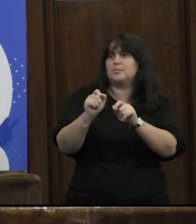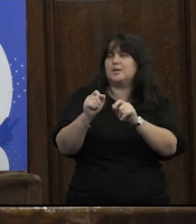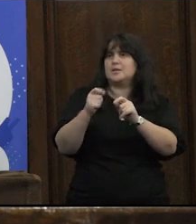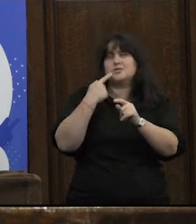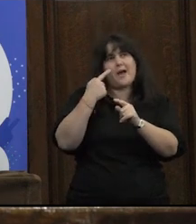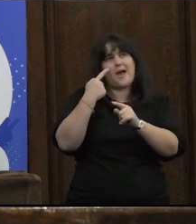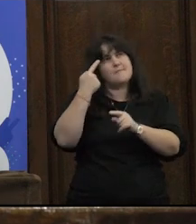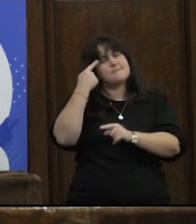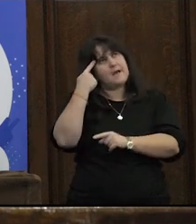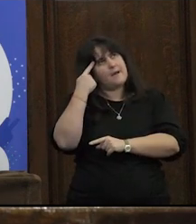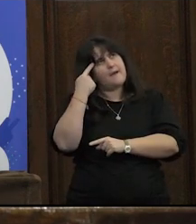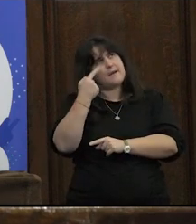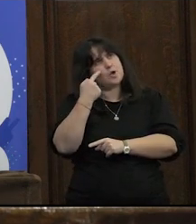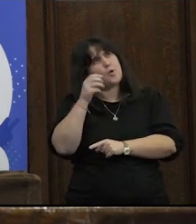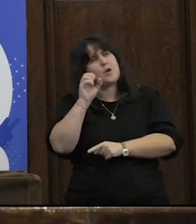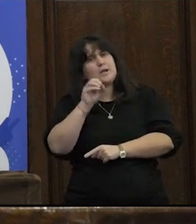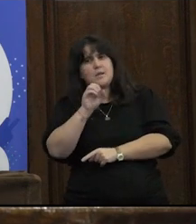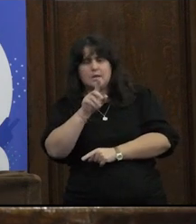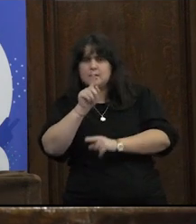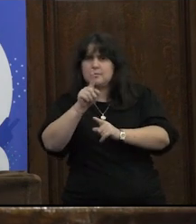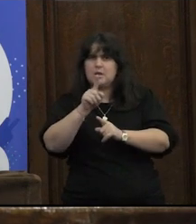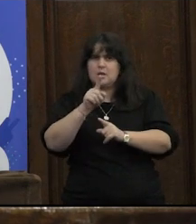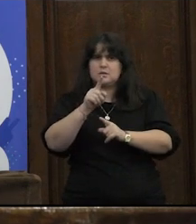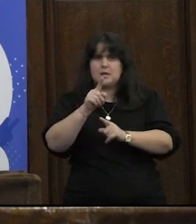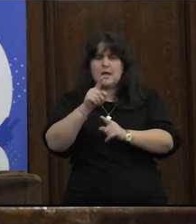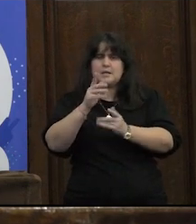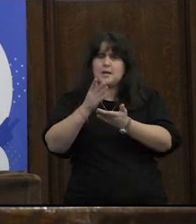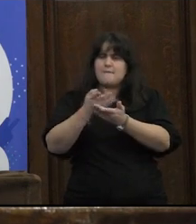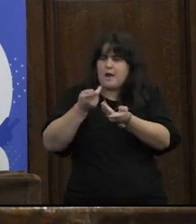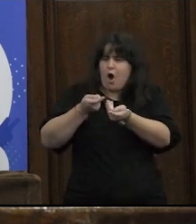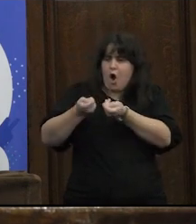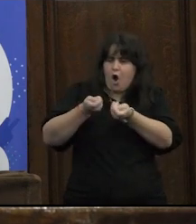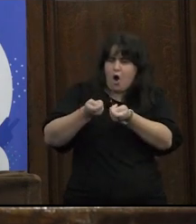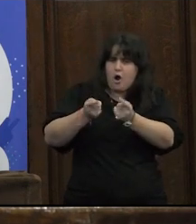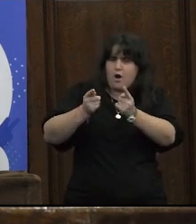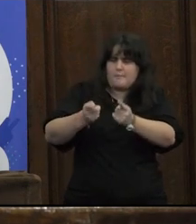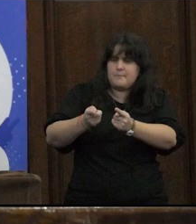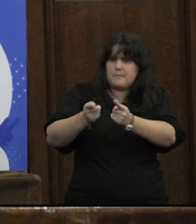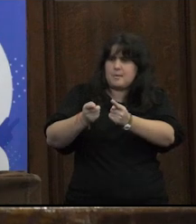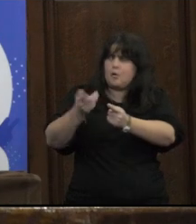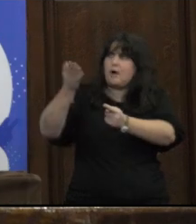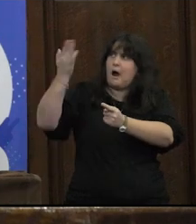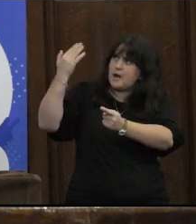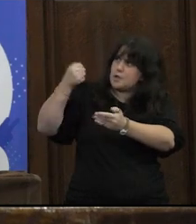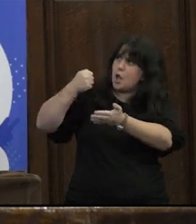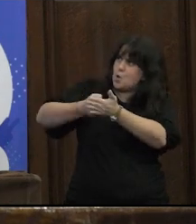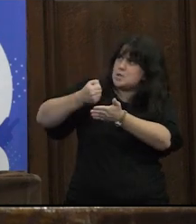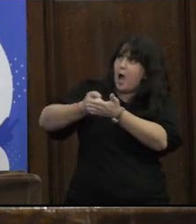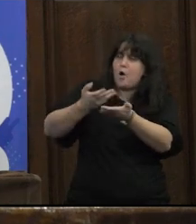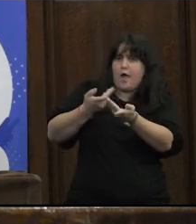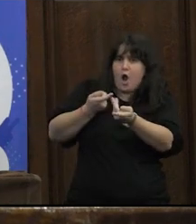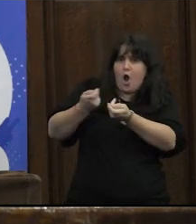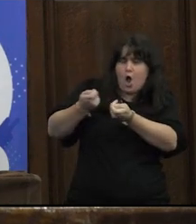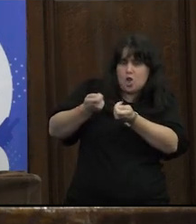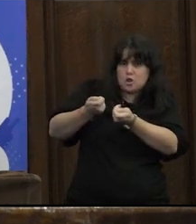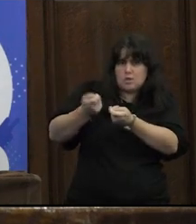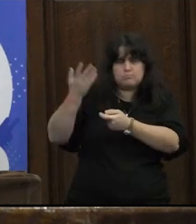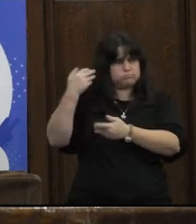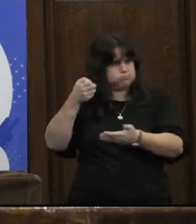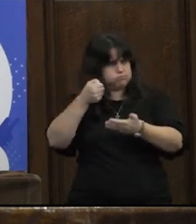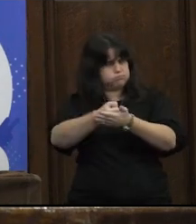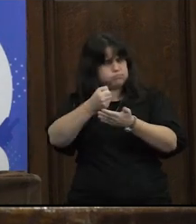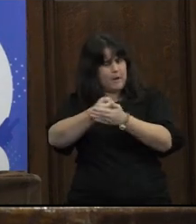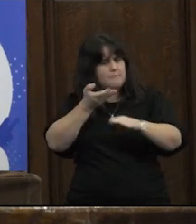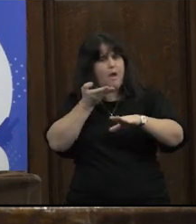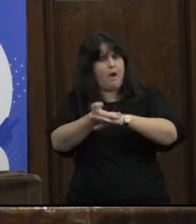podemos ser críticas y pensar que estamos siendo reguladas por aquello por lo que hemos luchado o lo que fue una